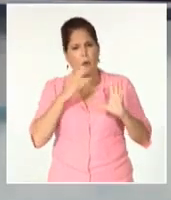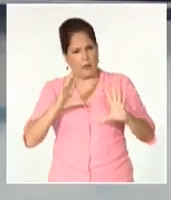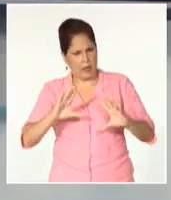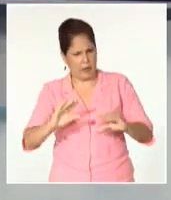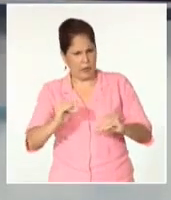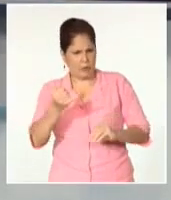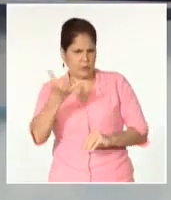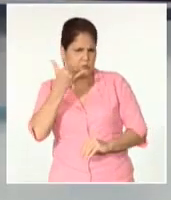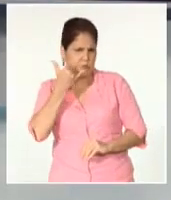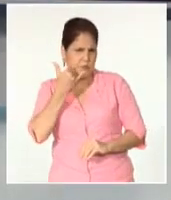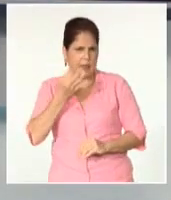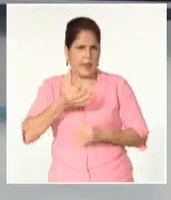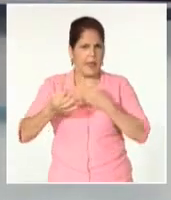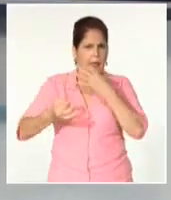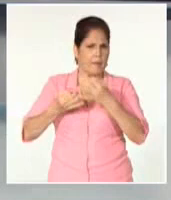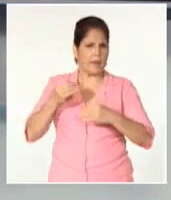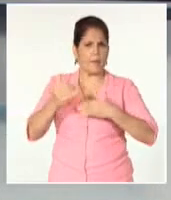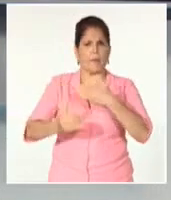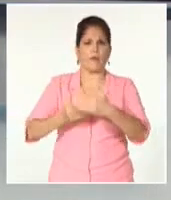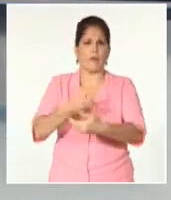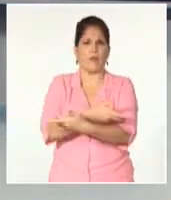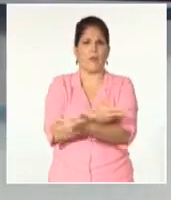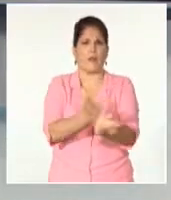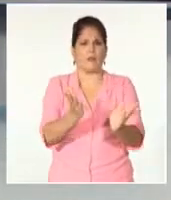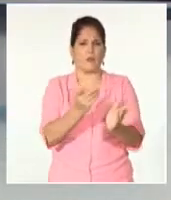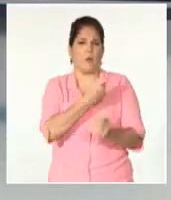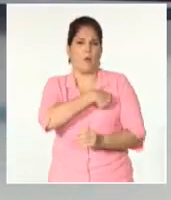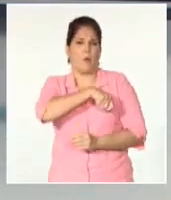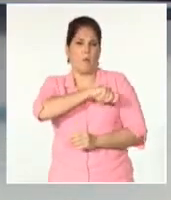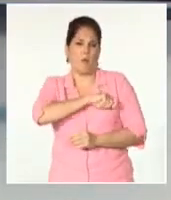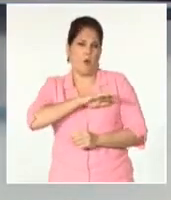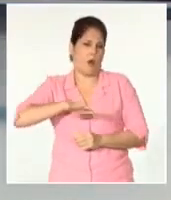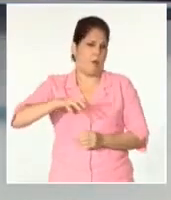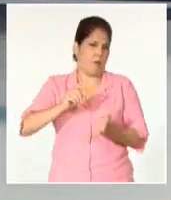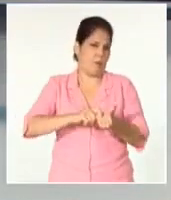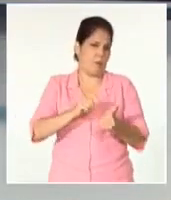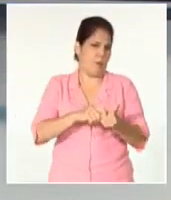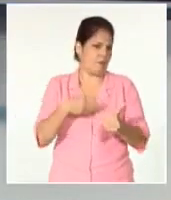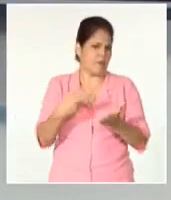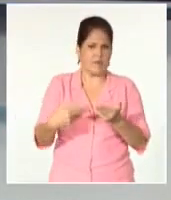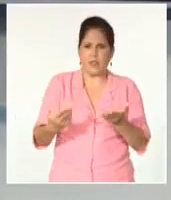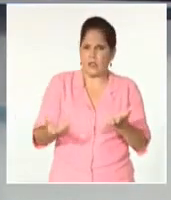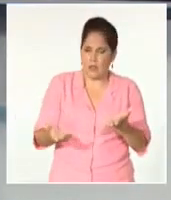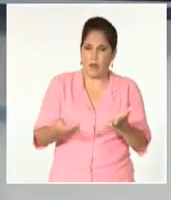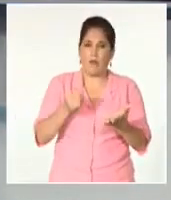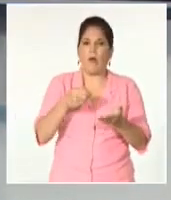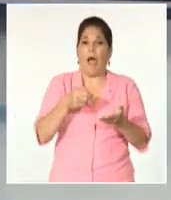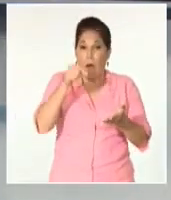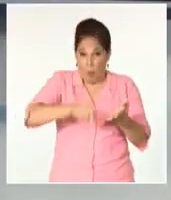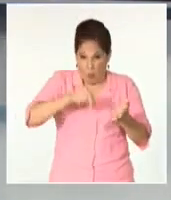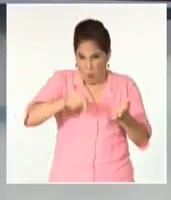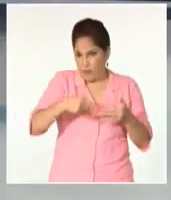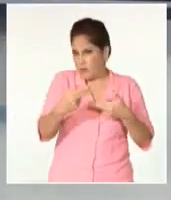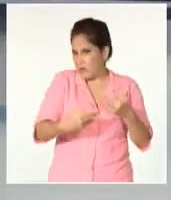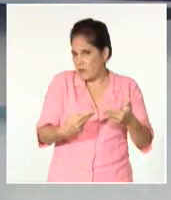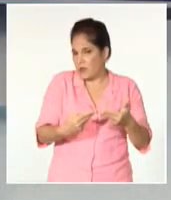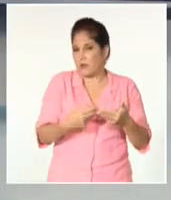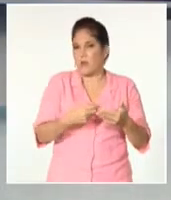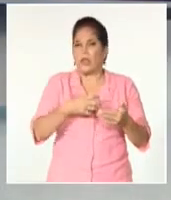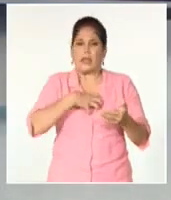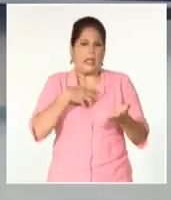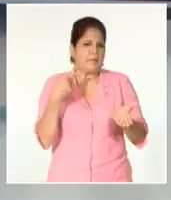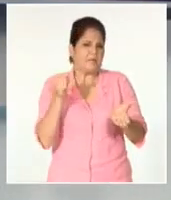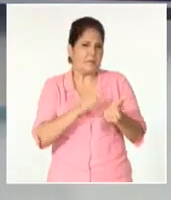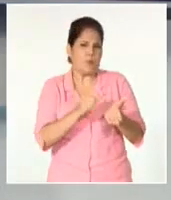ti, Francisco, y coméntenos de este proceso de distribución de los productos de la canasta familiar normada. ¿Qué se está distribuyendo hoy? ¿Con qué productos se cuenta?